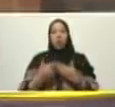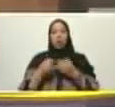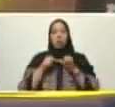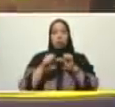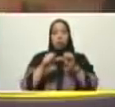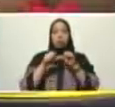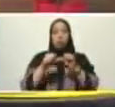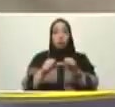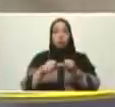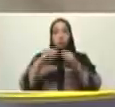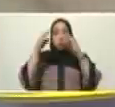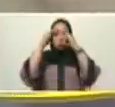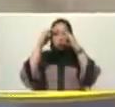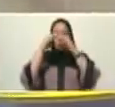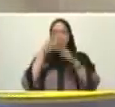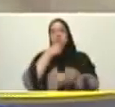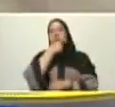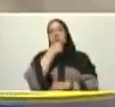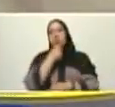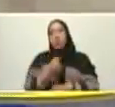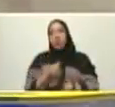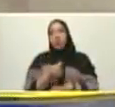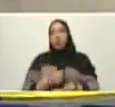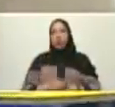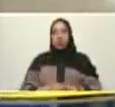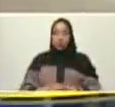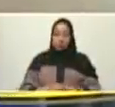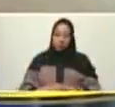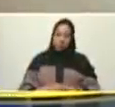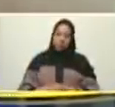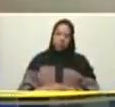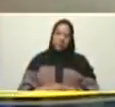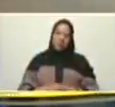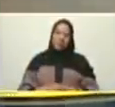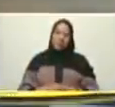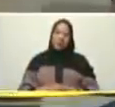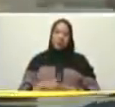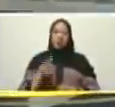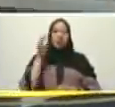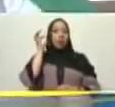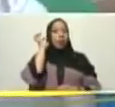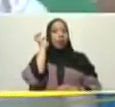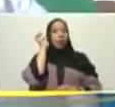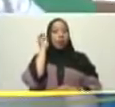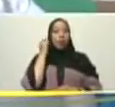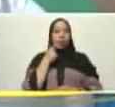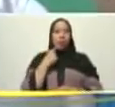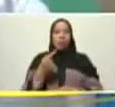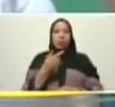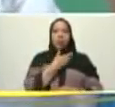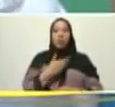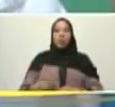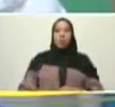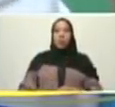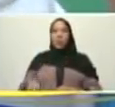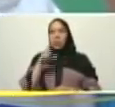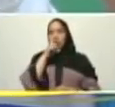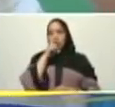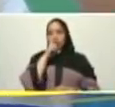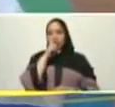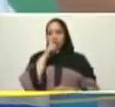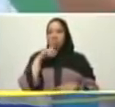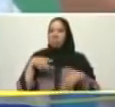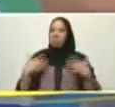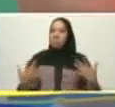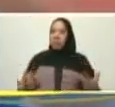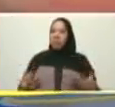bajo un techo todo es más fácil y también vamos a escuchar a Isabela del Valle que tiene algo que decirle al presidente con relación